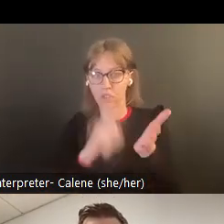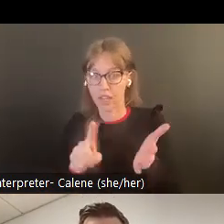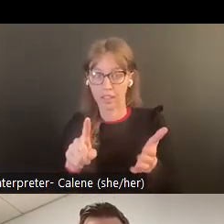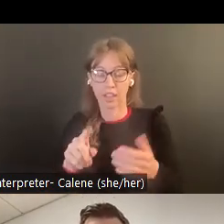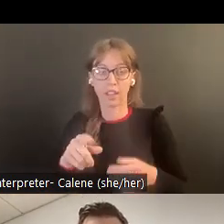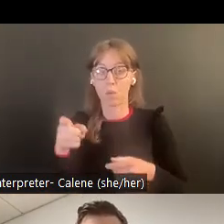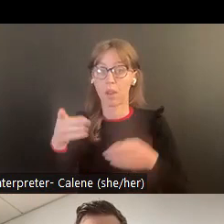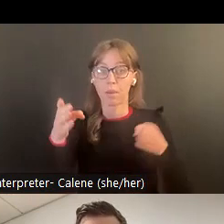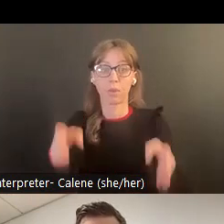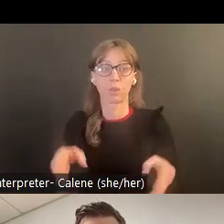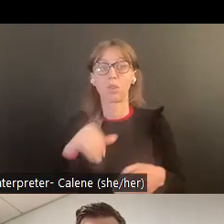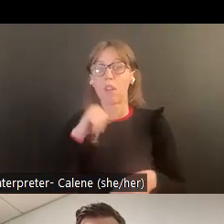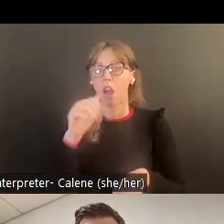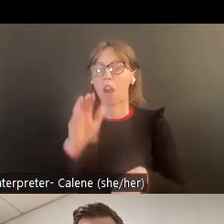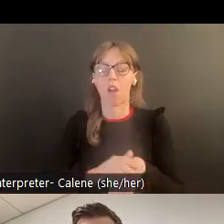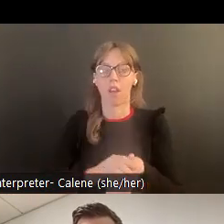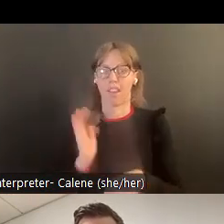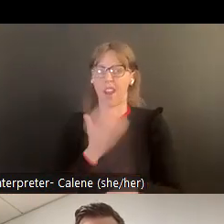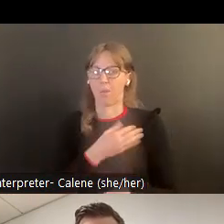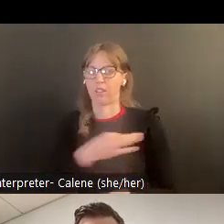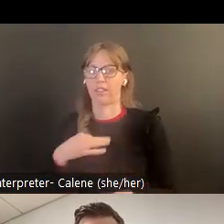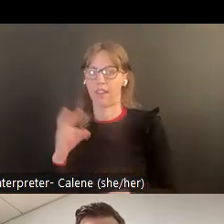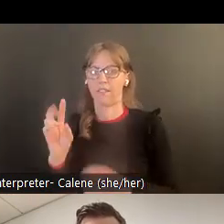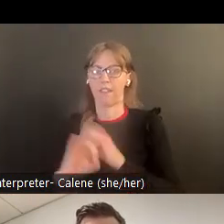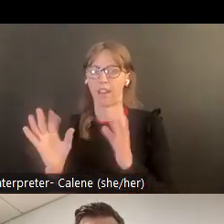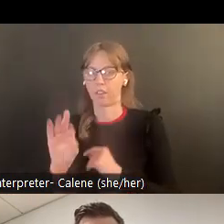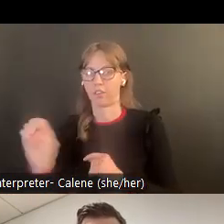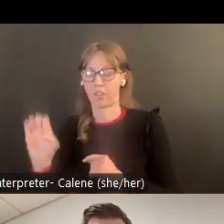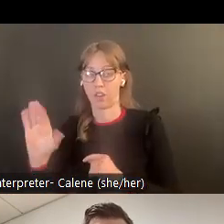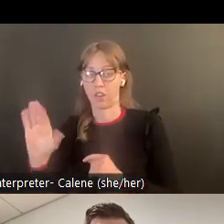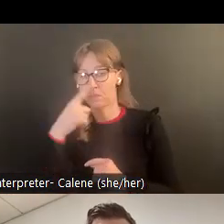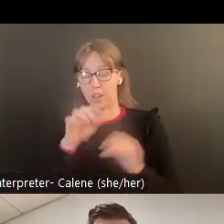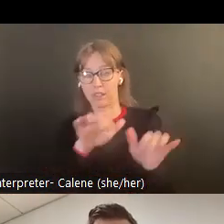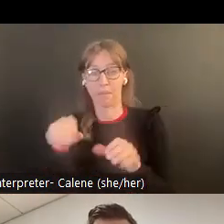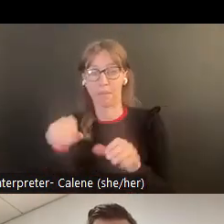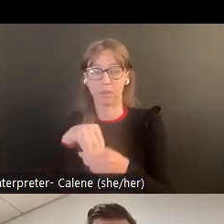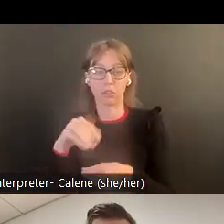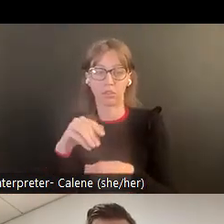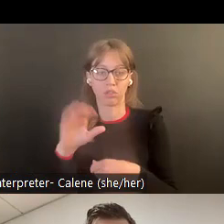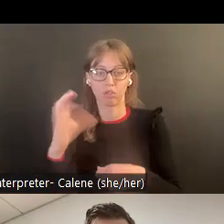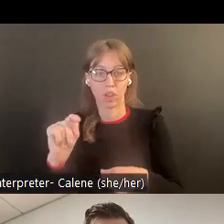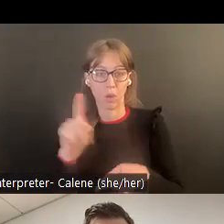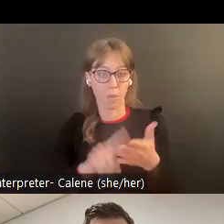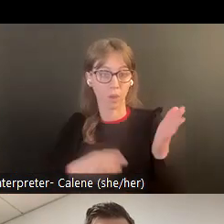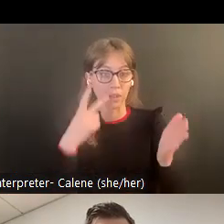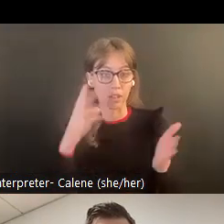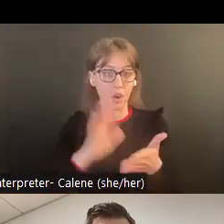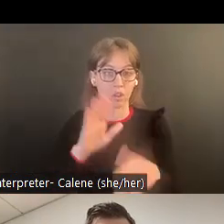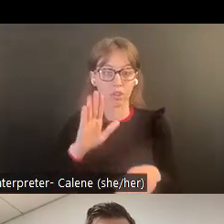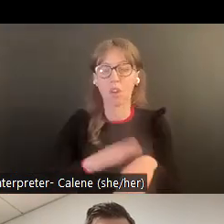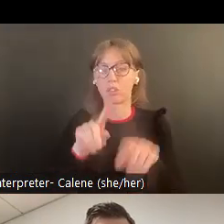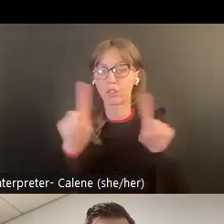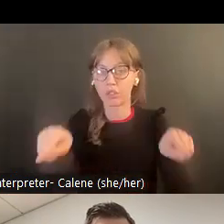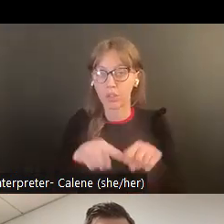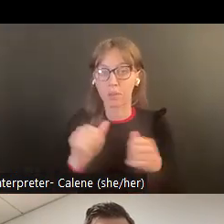Sí, alguien que no está en el personal de Violence Street Colorado y ponerle en el chat. ¿Qué están viendo en su pantalla en